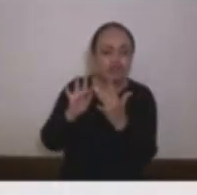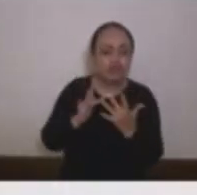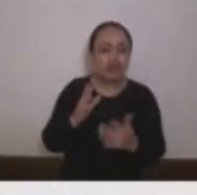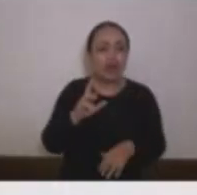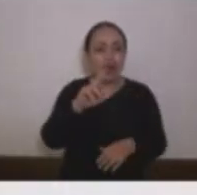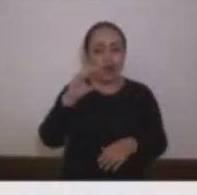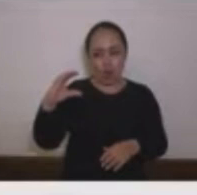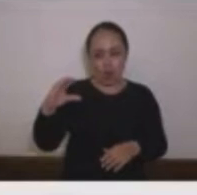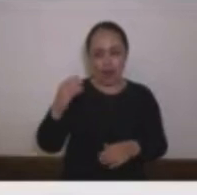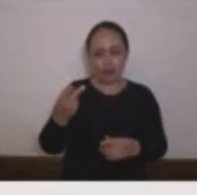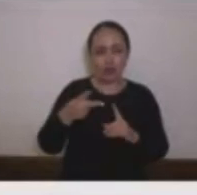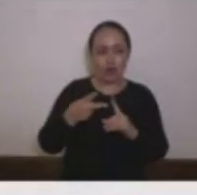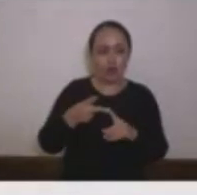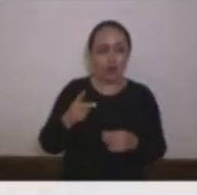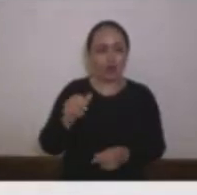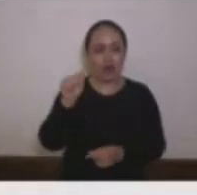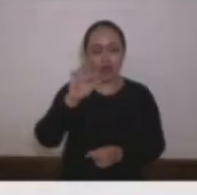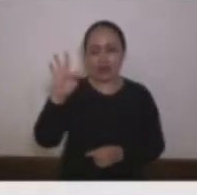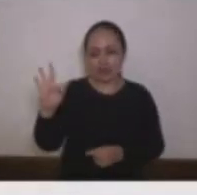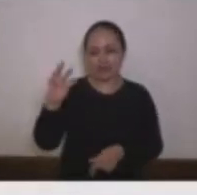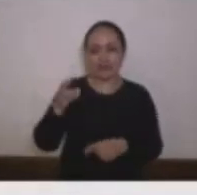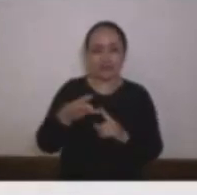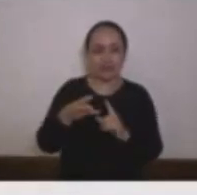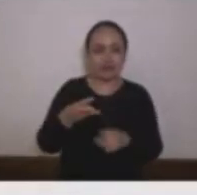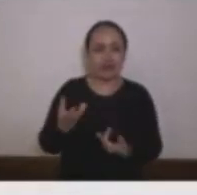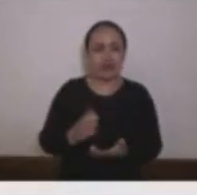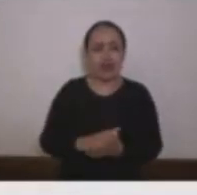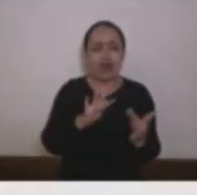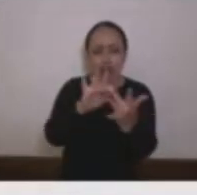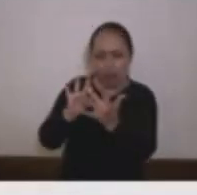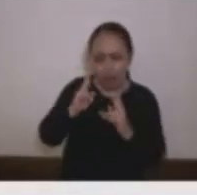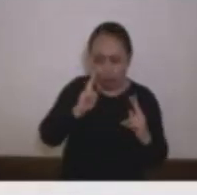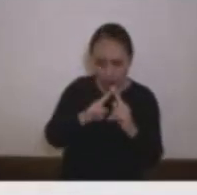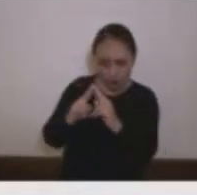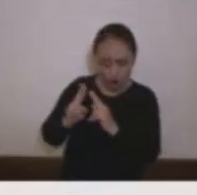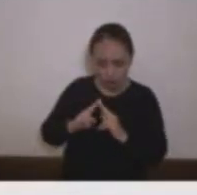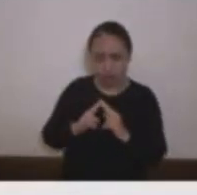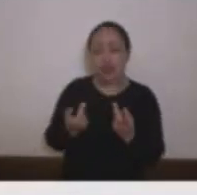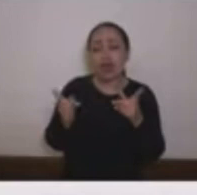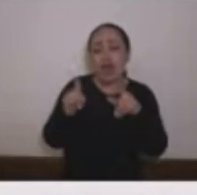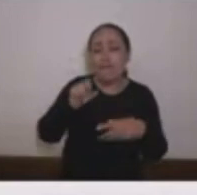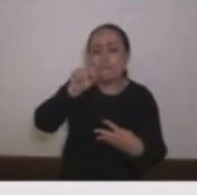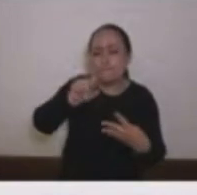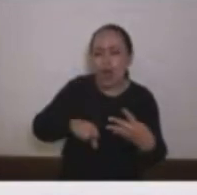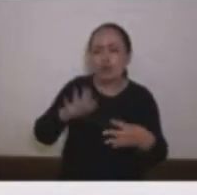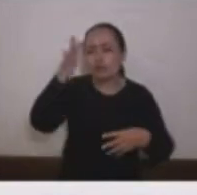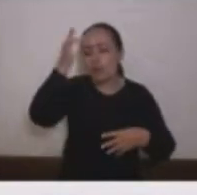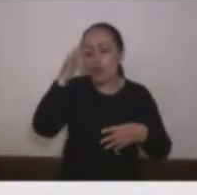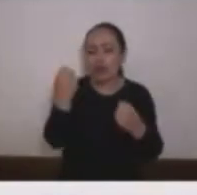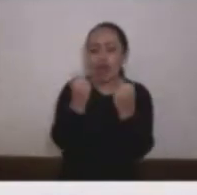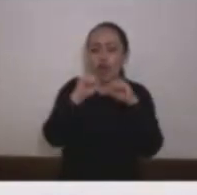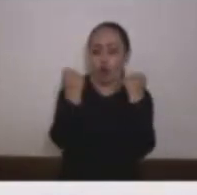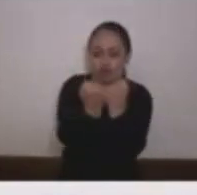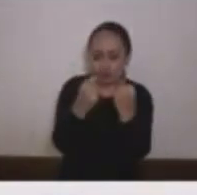Trujillo y Héctor Londoño respectivamente quiero preguntarle también por qué razón debería el Consejo de Medellín confiar en el